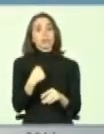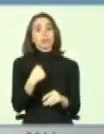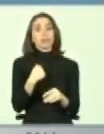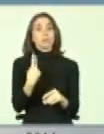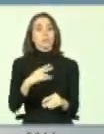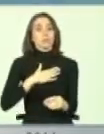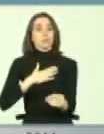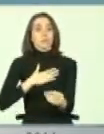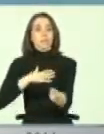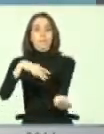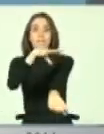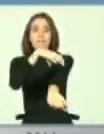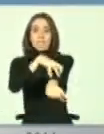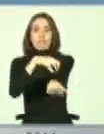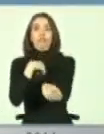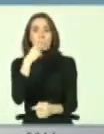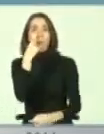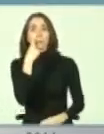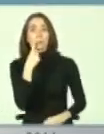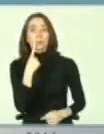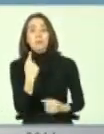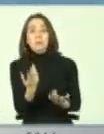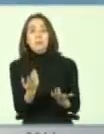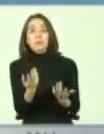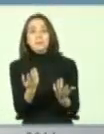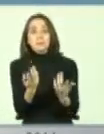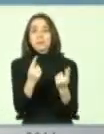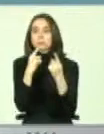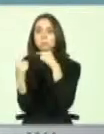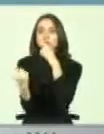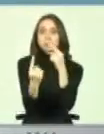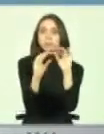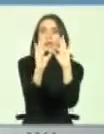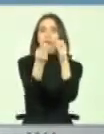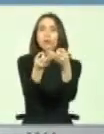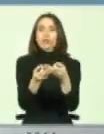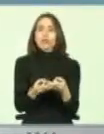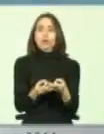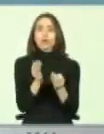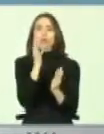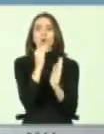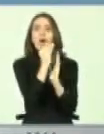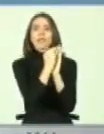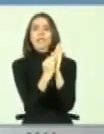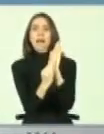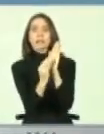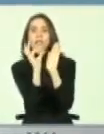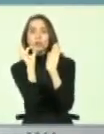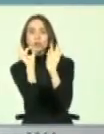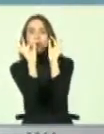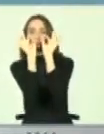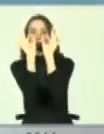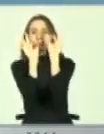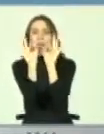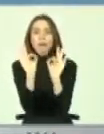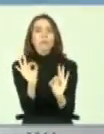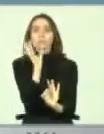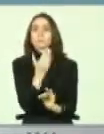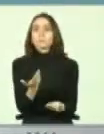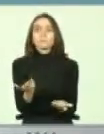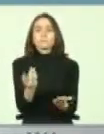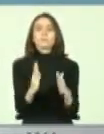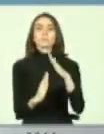región, el ejercicio, y la verdad es que llegamos a la conclusión que no había un catástrofe fino. Tarea que tenemos pendiente,